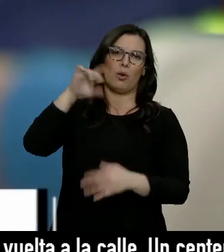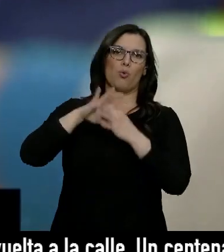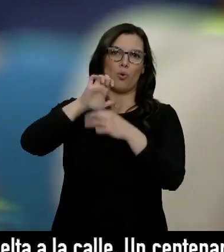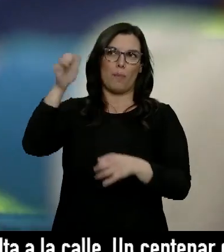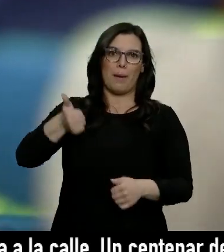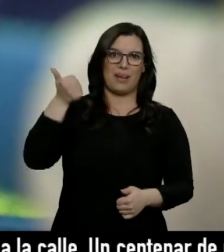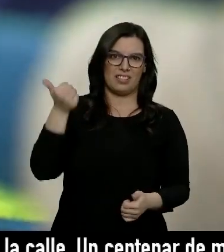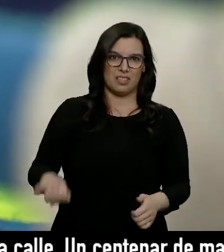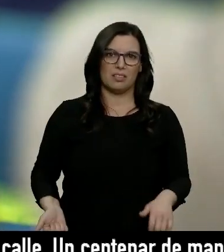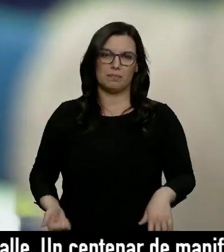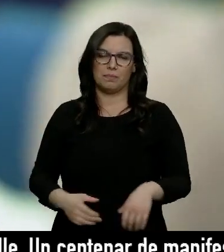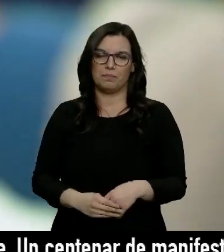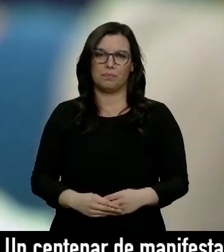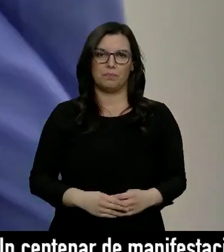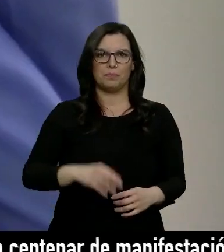Europea.